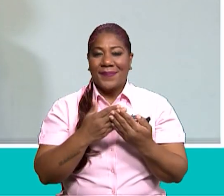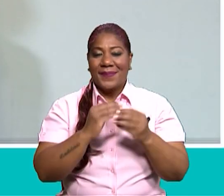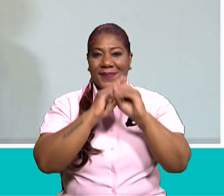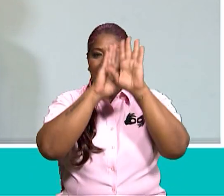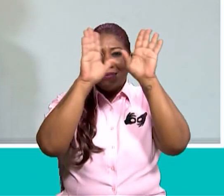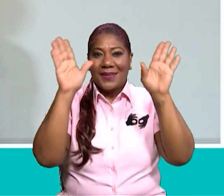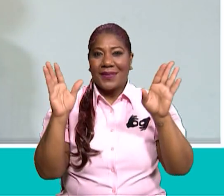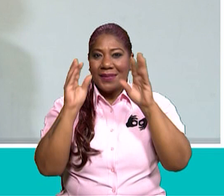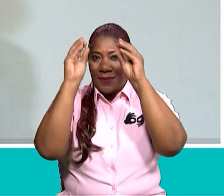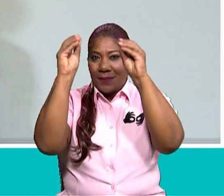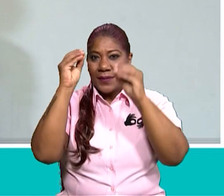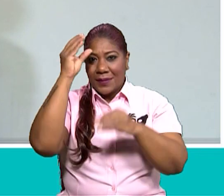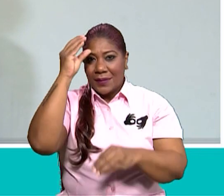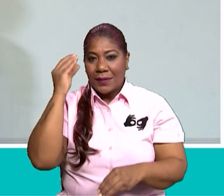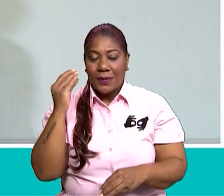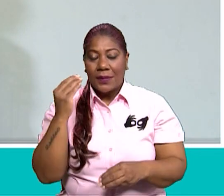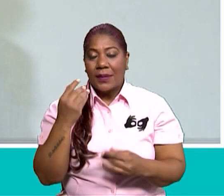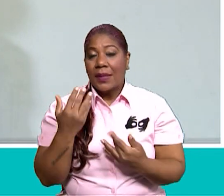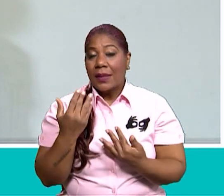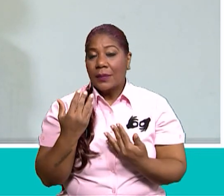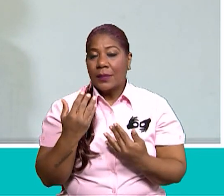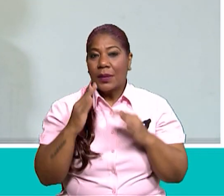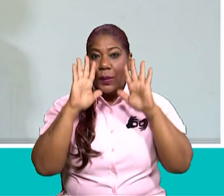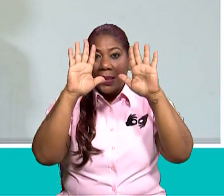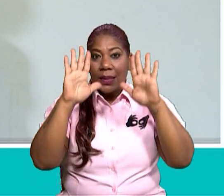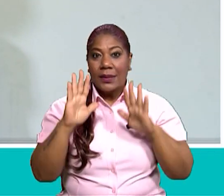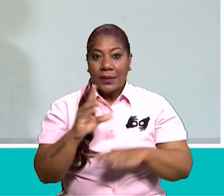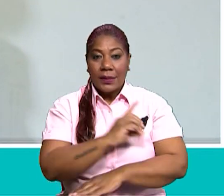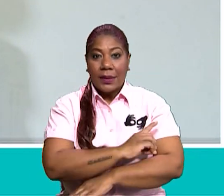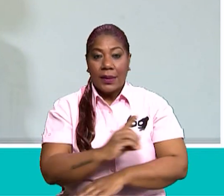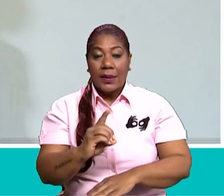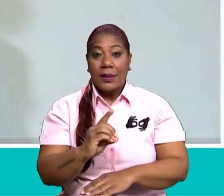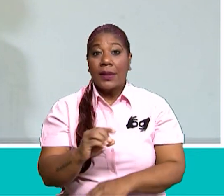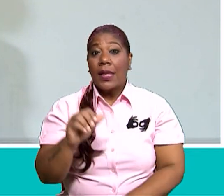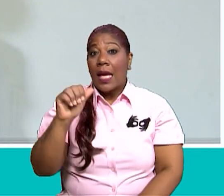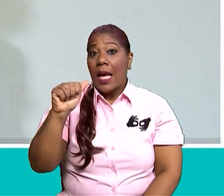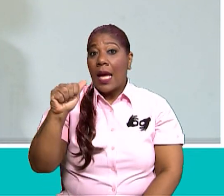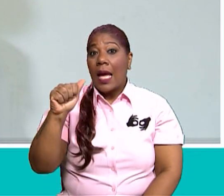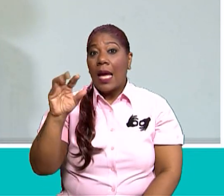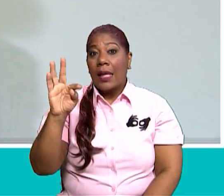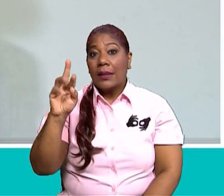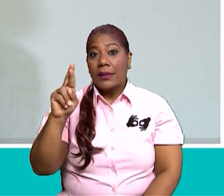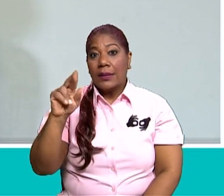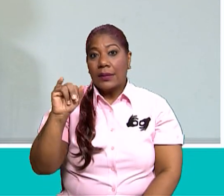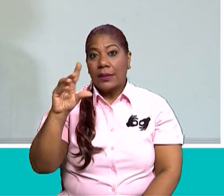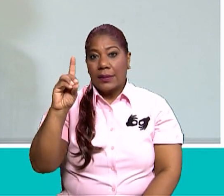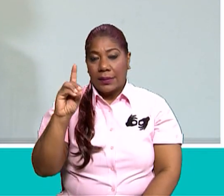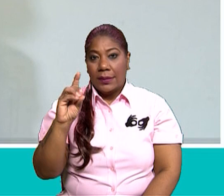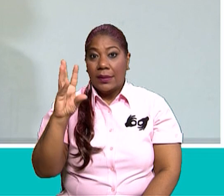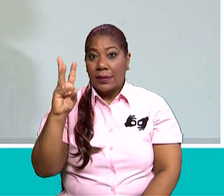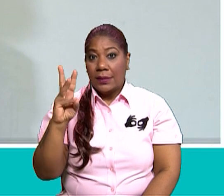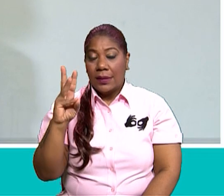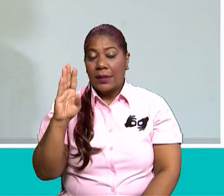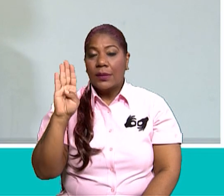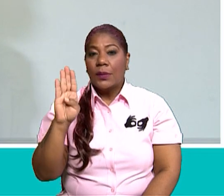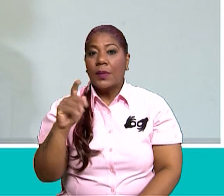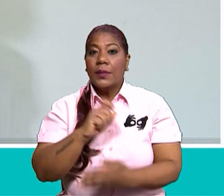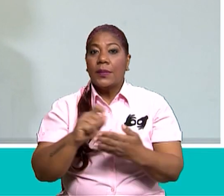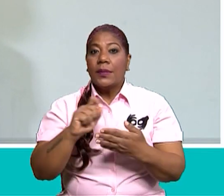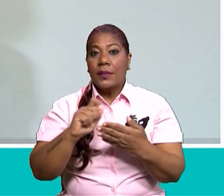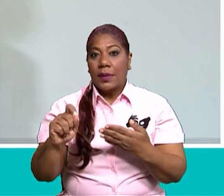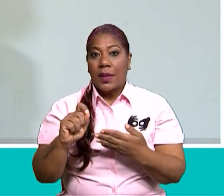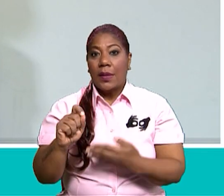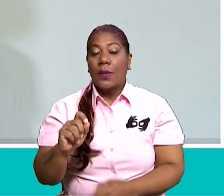maestro Cristian. Espero que tengan un excelente día. Mi nombre es Astrid López. Curso sexto grado de la Escuela Centro Educativo